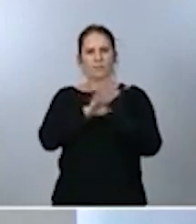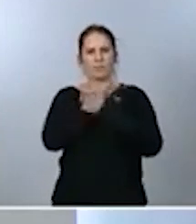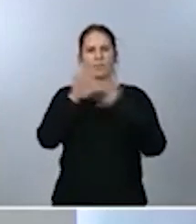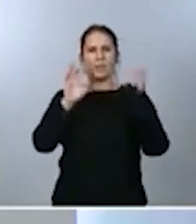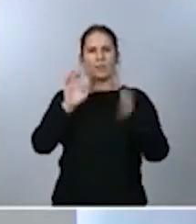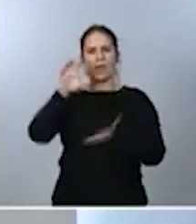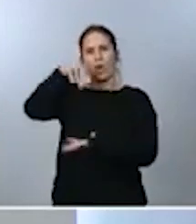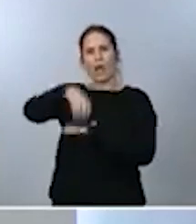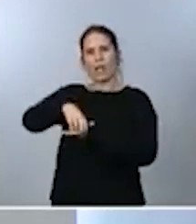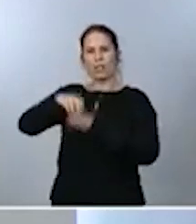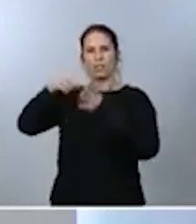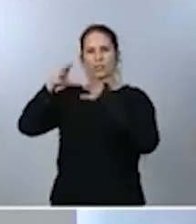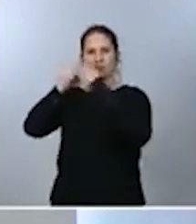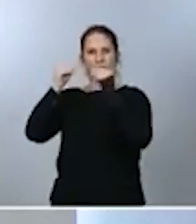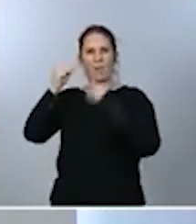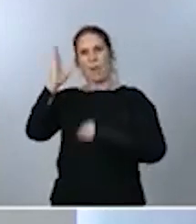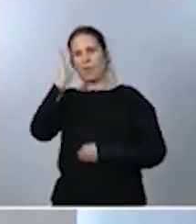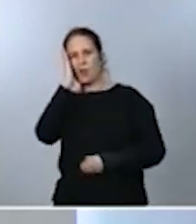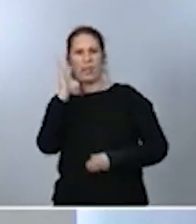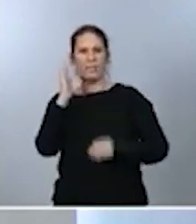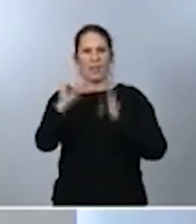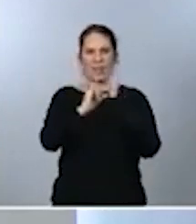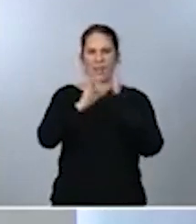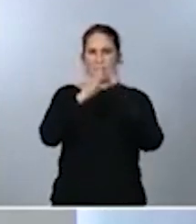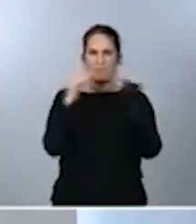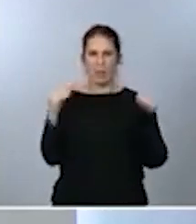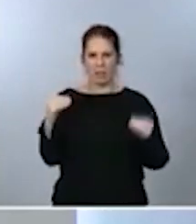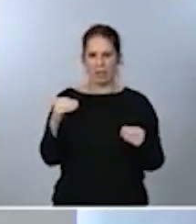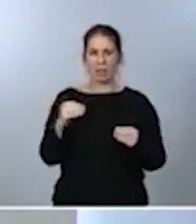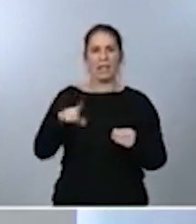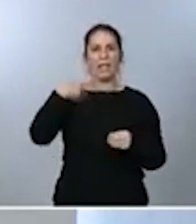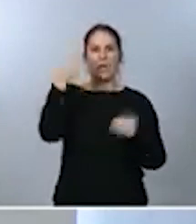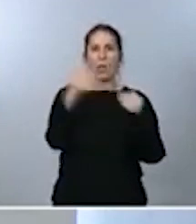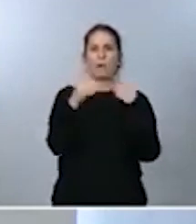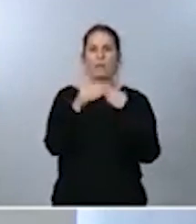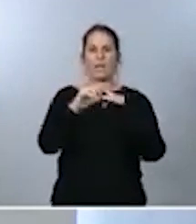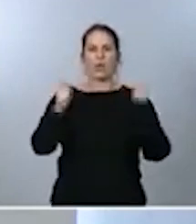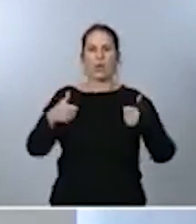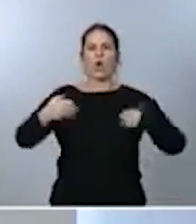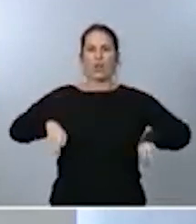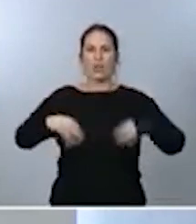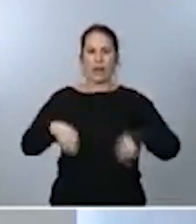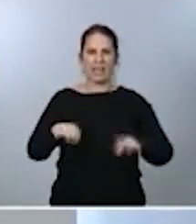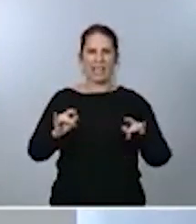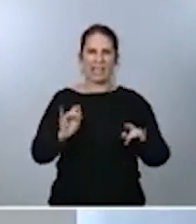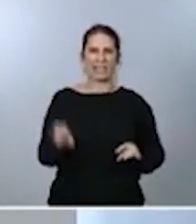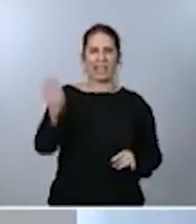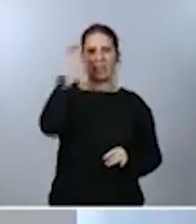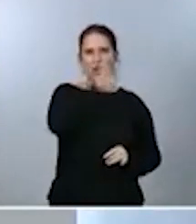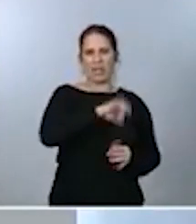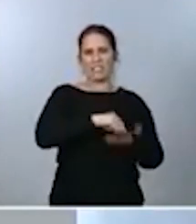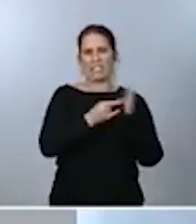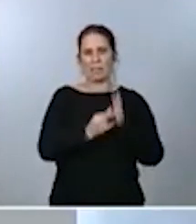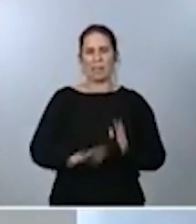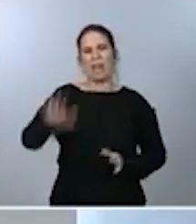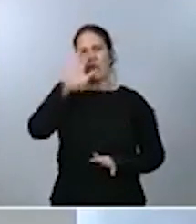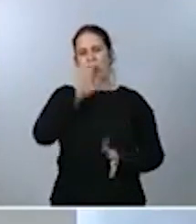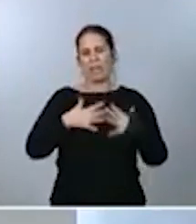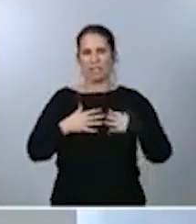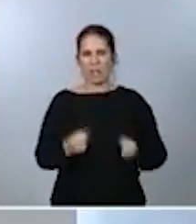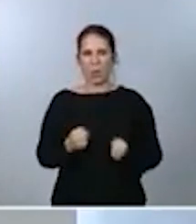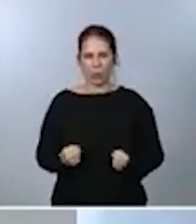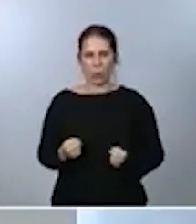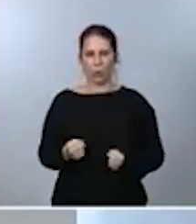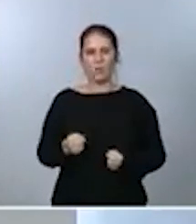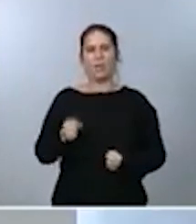la universidad. Y el jueves haremos la reunión ordinaria de la interterritorial del Sistema Nacional de Salud también para repasar la